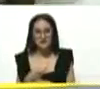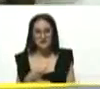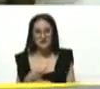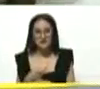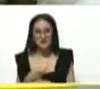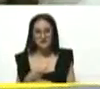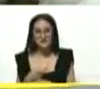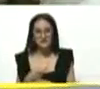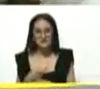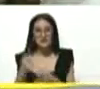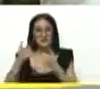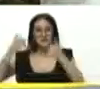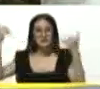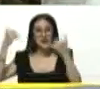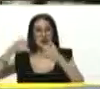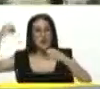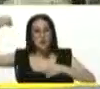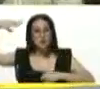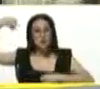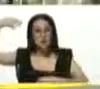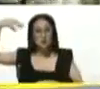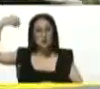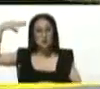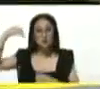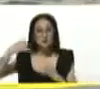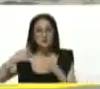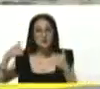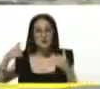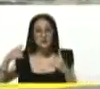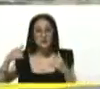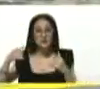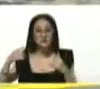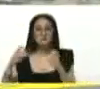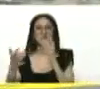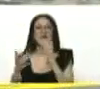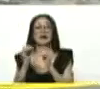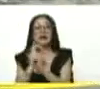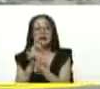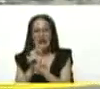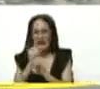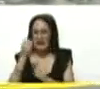la electricidad, y las telecomunicaciones.